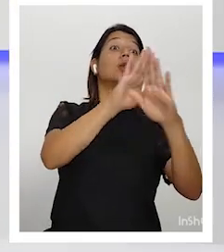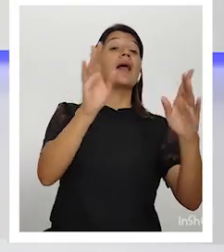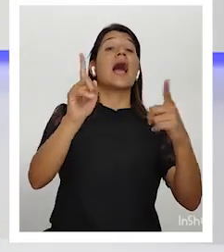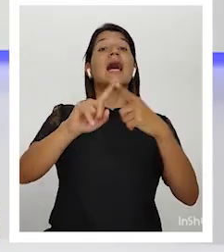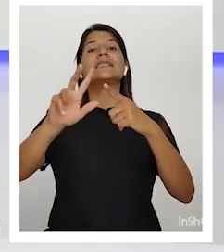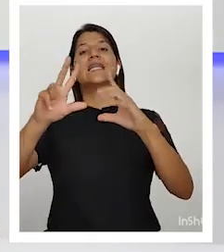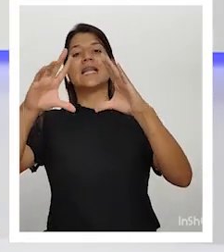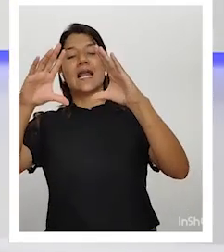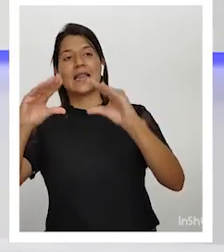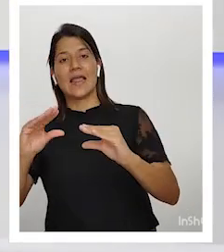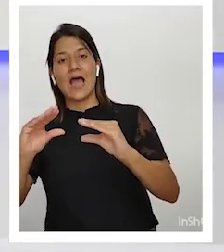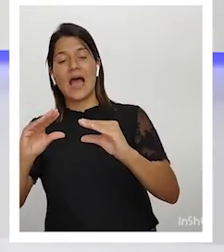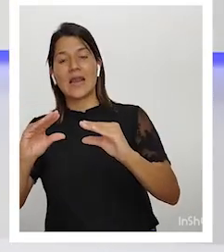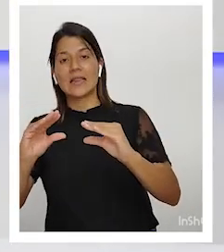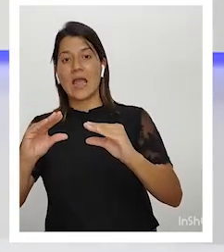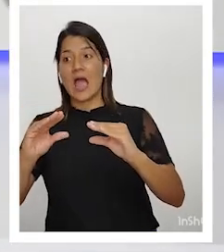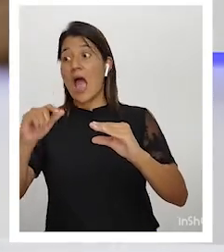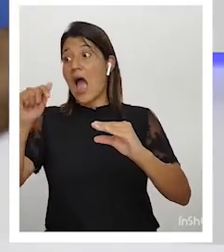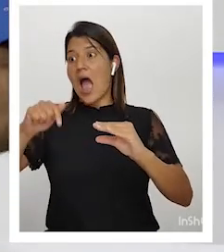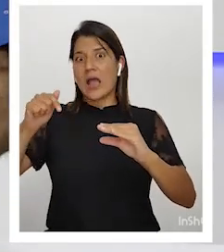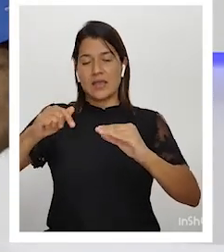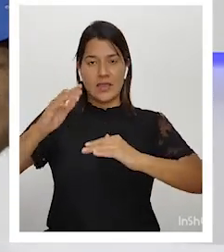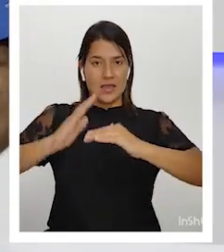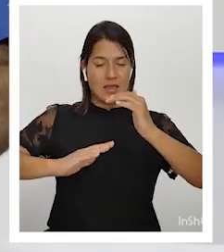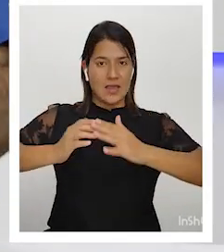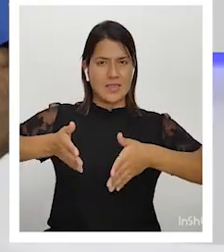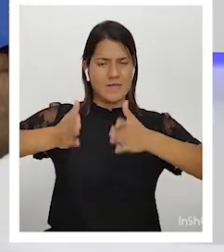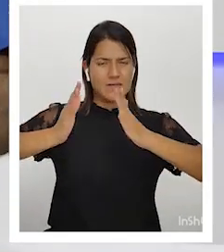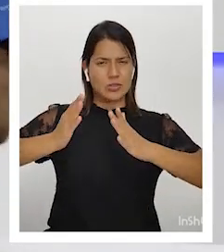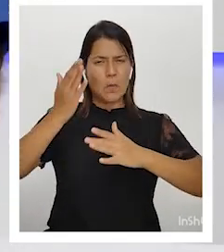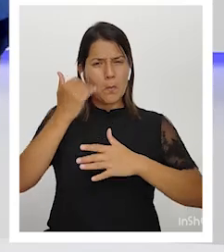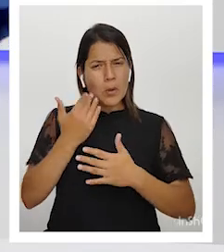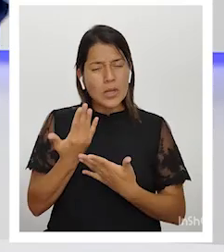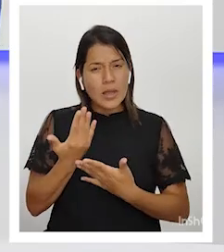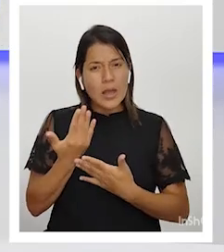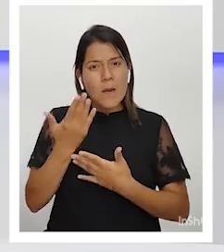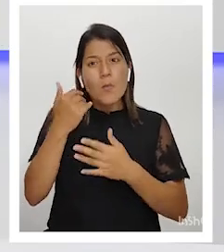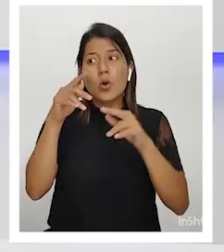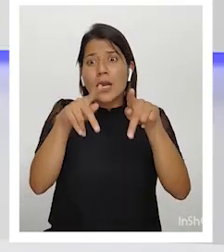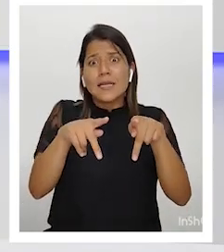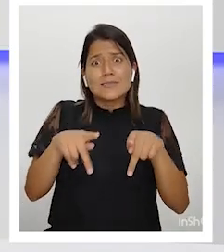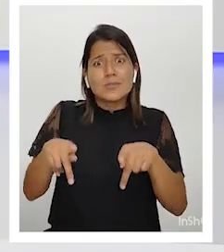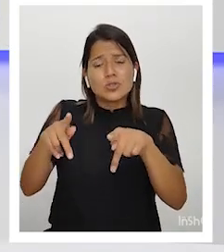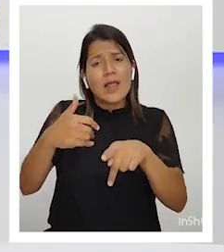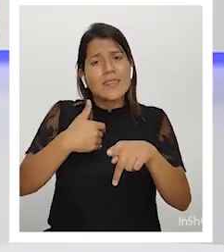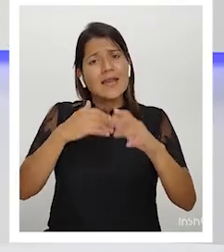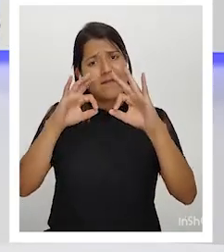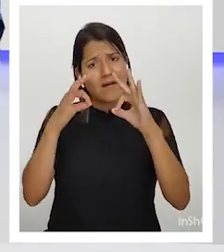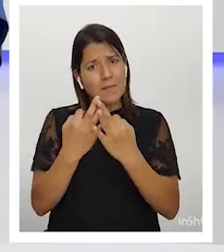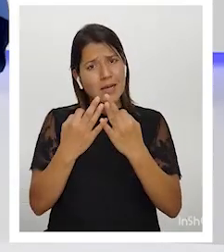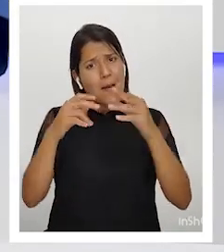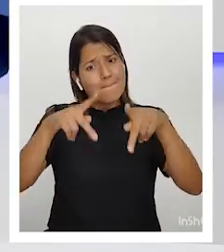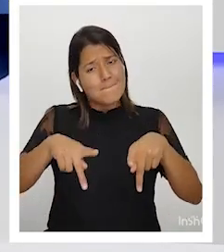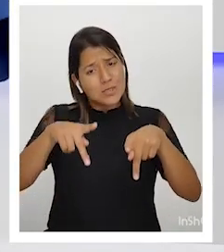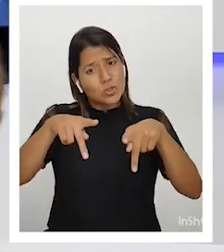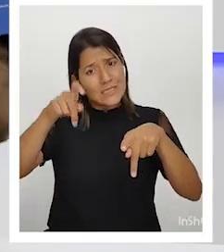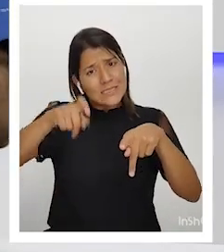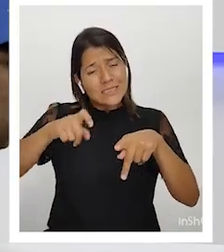en las instalaciones que yo tengo en no sé dónde, porque la gente tiene familia, tiene que trabajar.